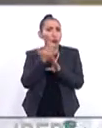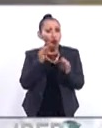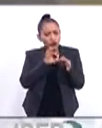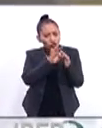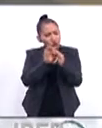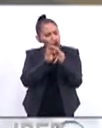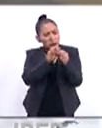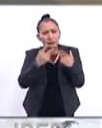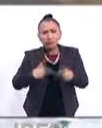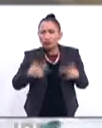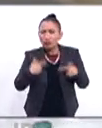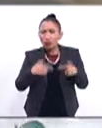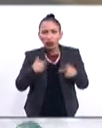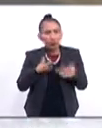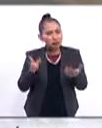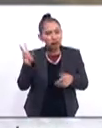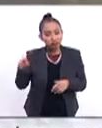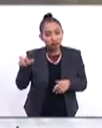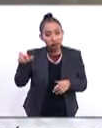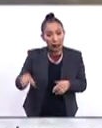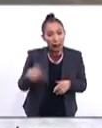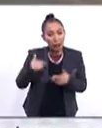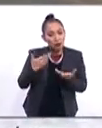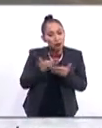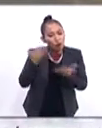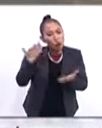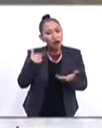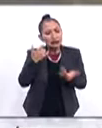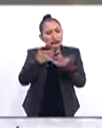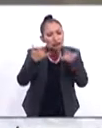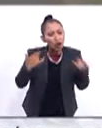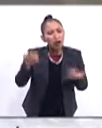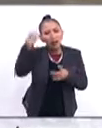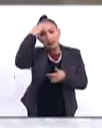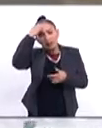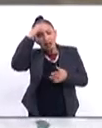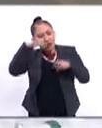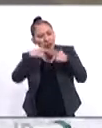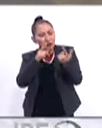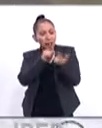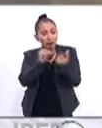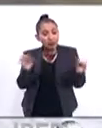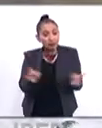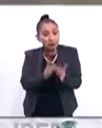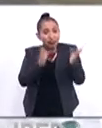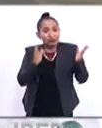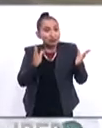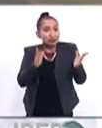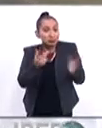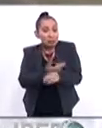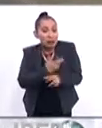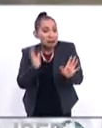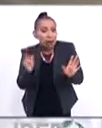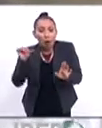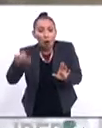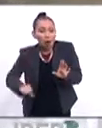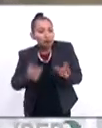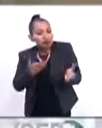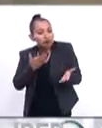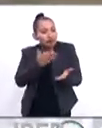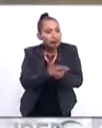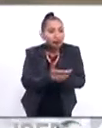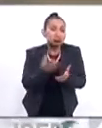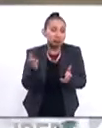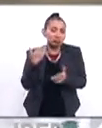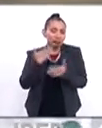cercano a la gente que sin lugar a duda está llena de anécdotas con encuentros inesperados improvisaciones